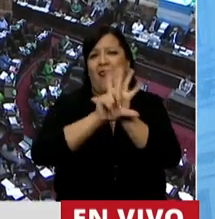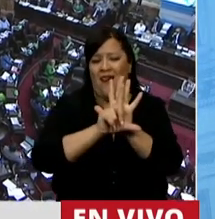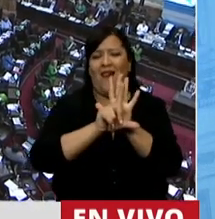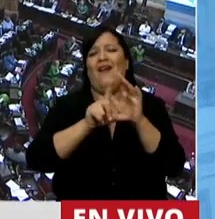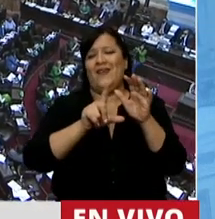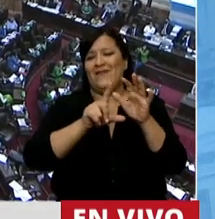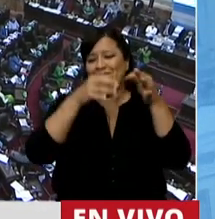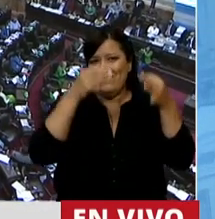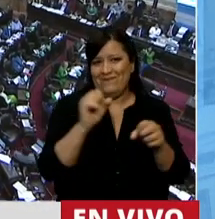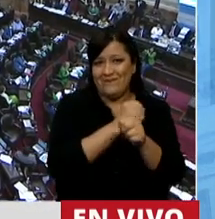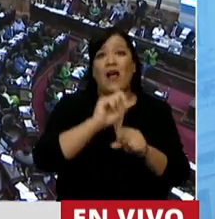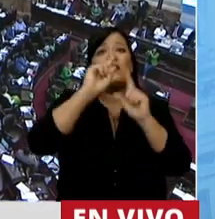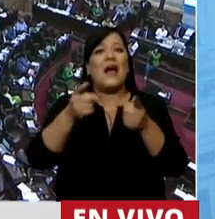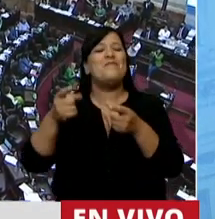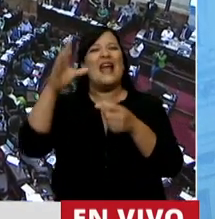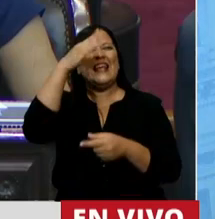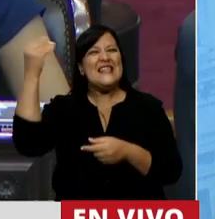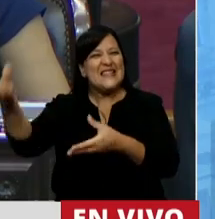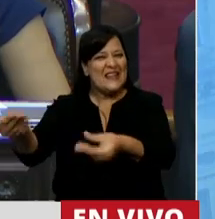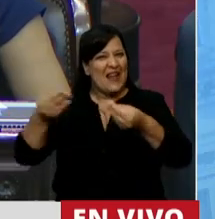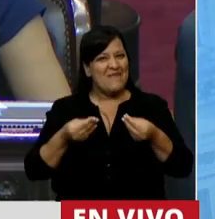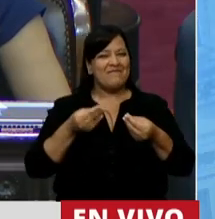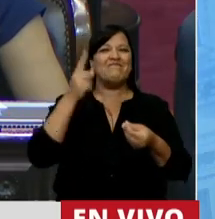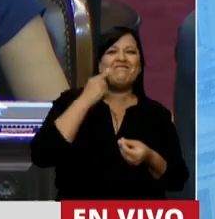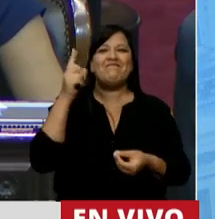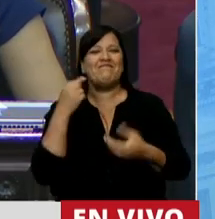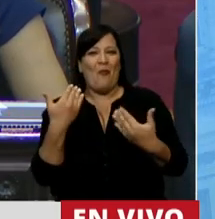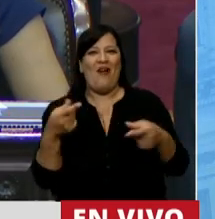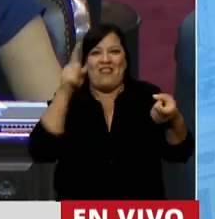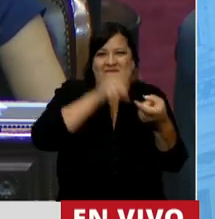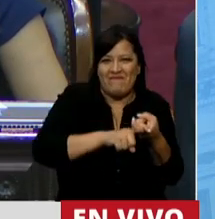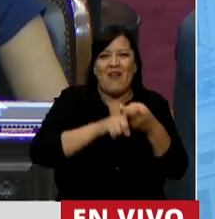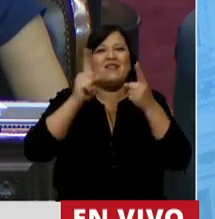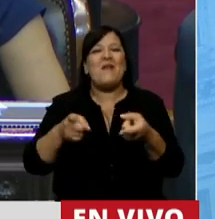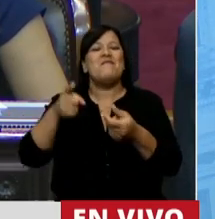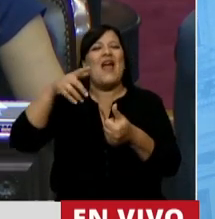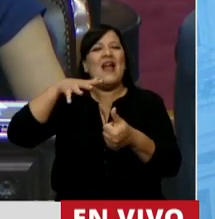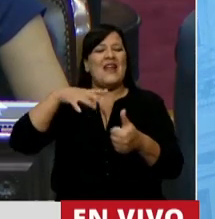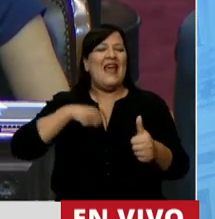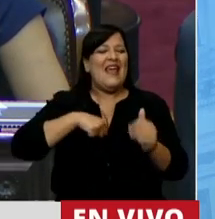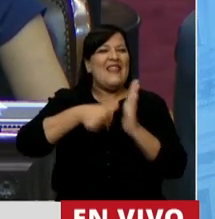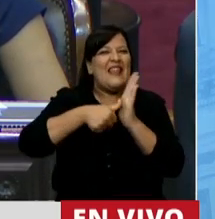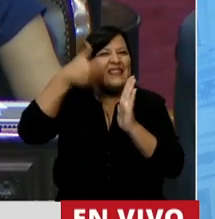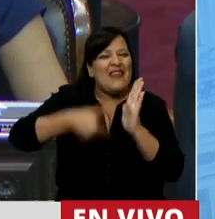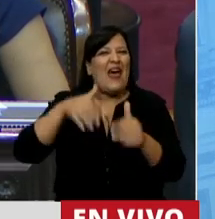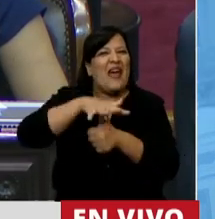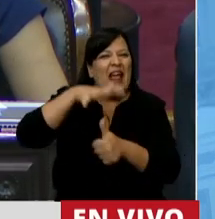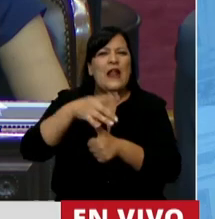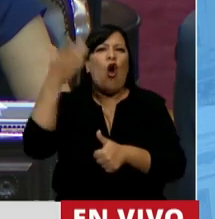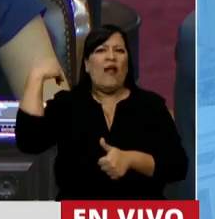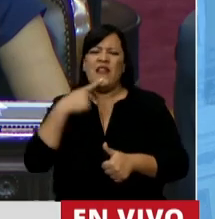cuando Cristina mandó el matrimonio igualitario o cuando mandó la ley de identidad de género y tampoco era el momento.